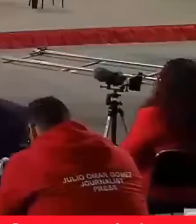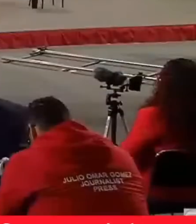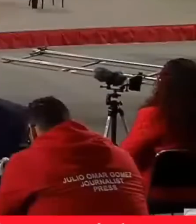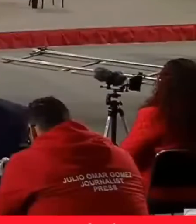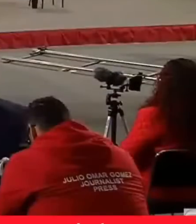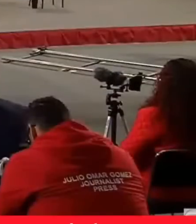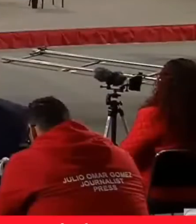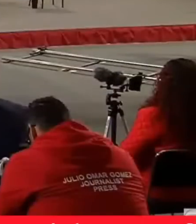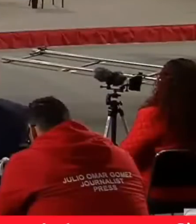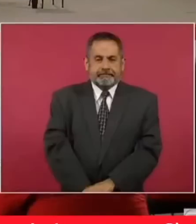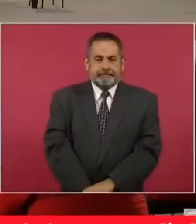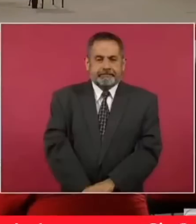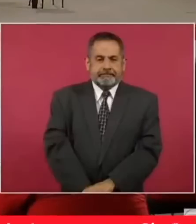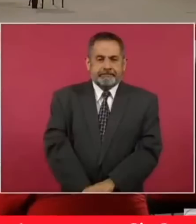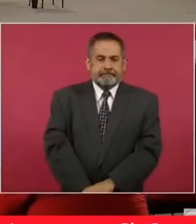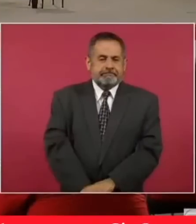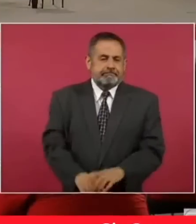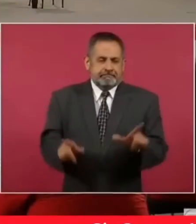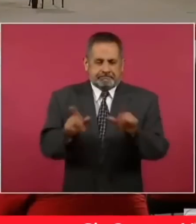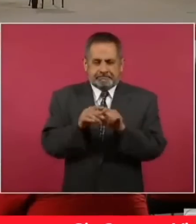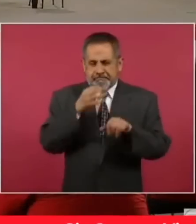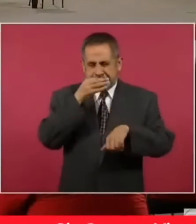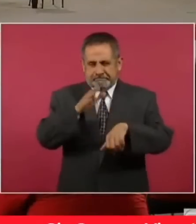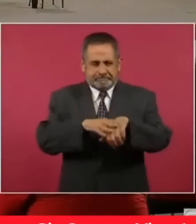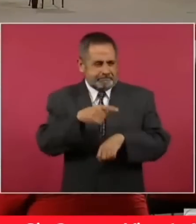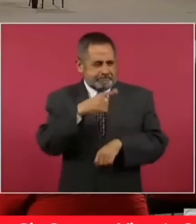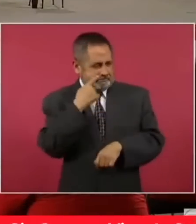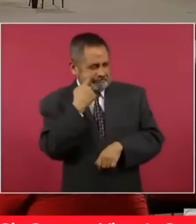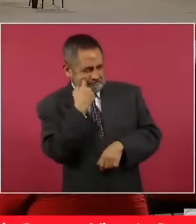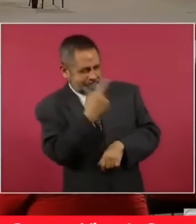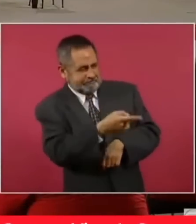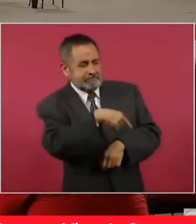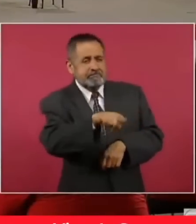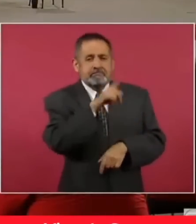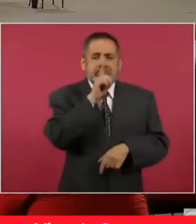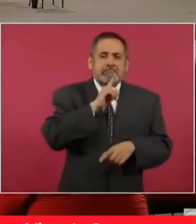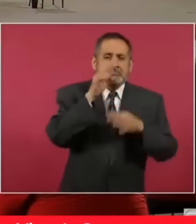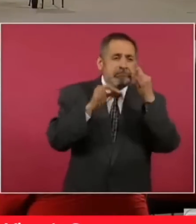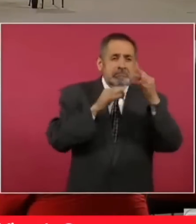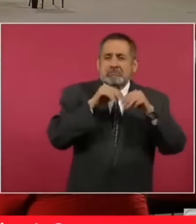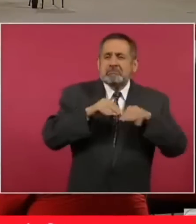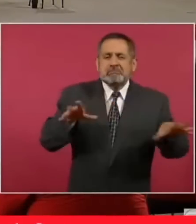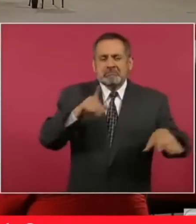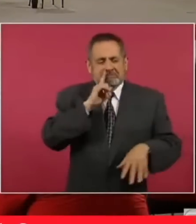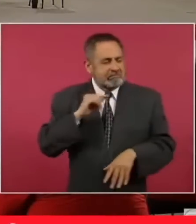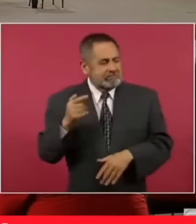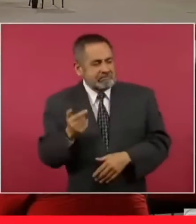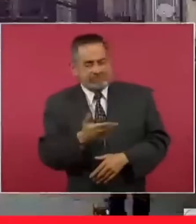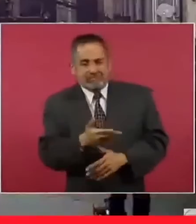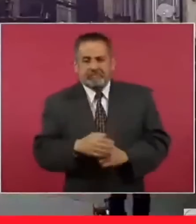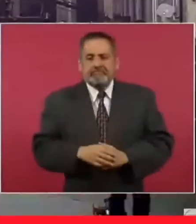las coberturas mediáticas de mentiras. Es cuanto, señor presidente. Muchas gracias. gracias.